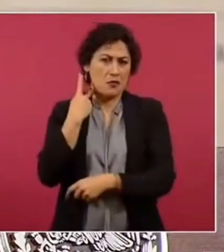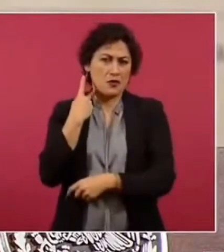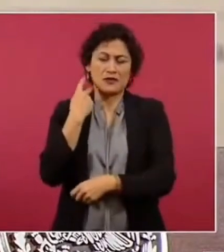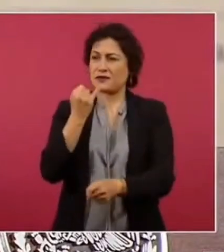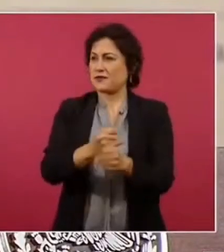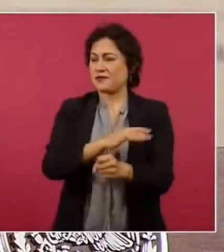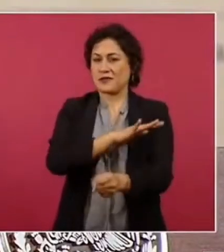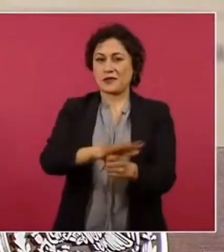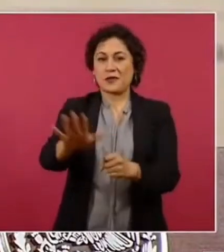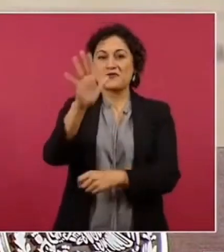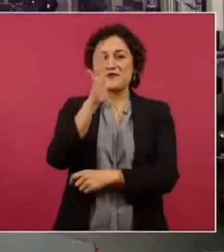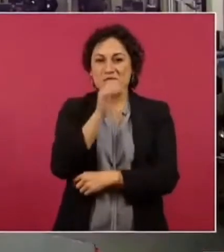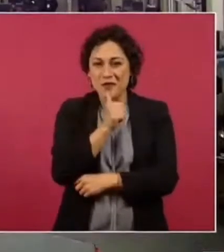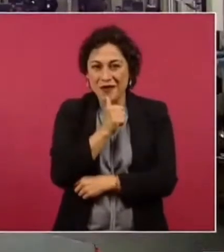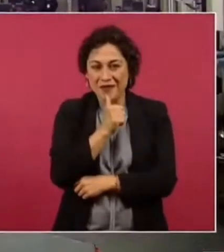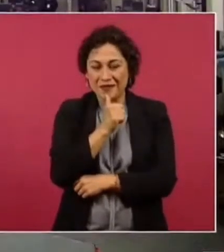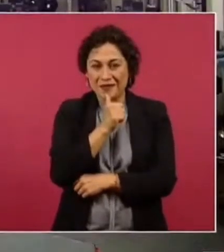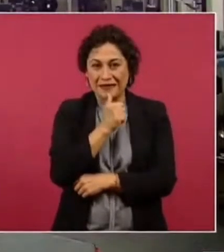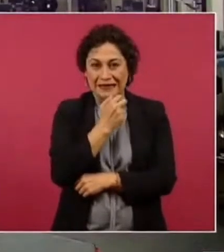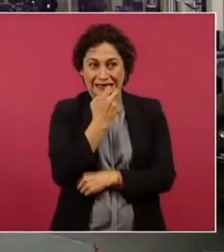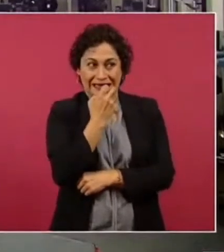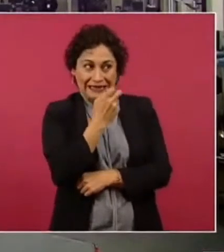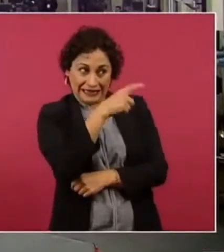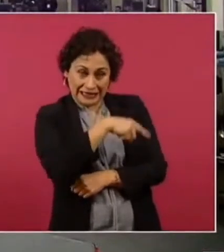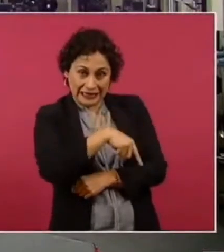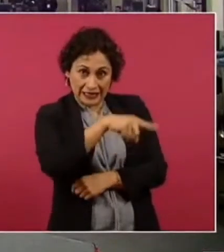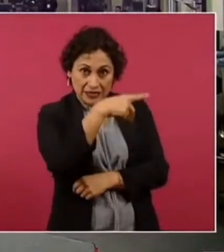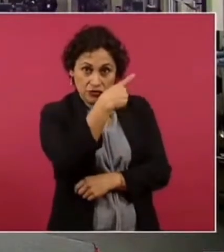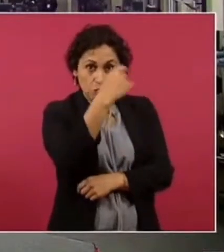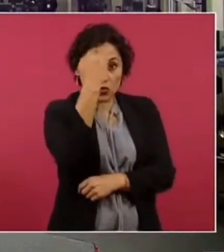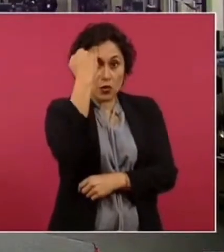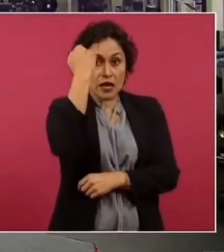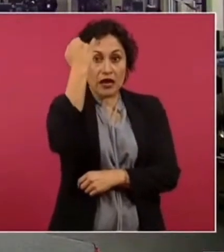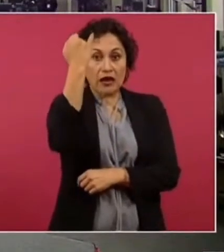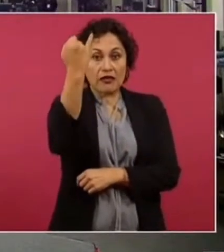prepotente y